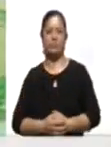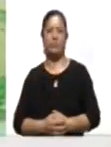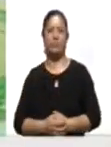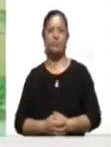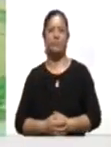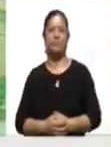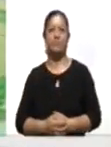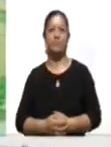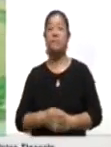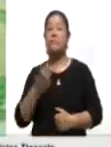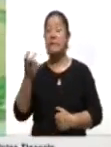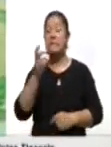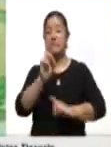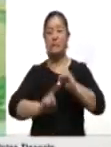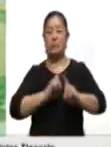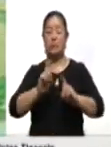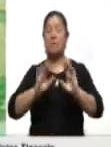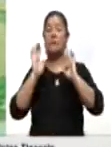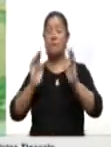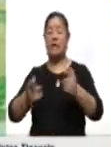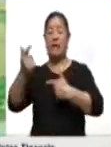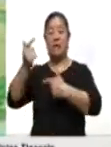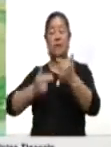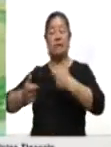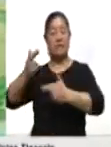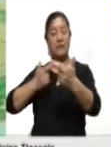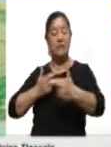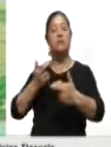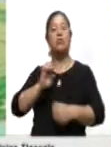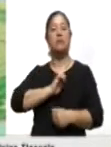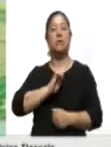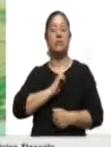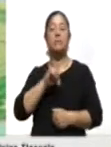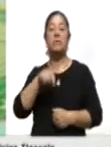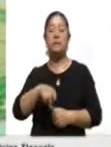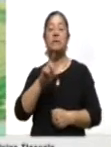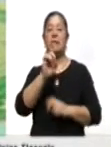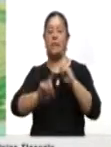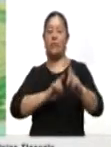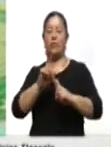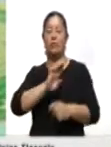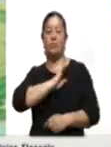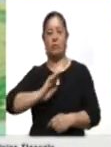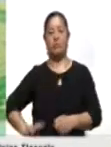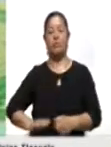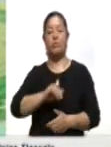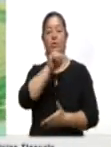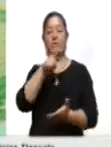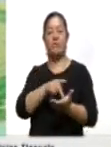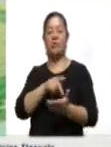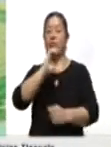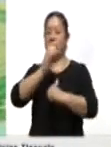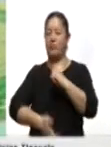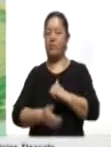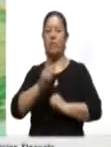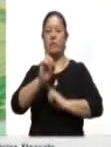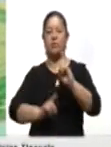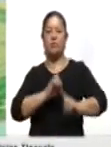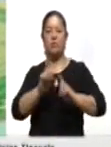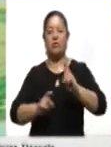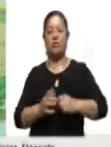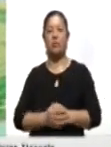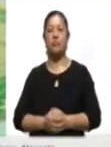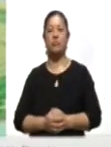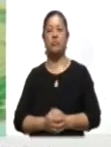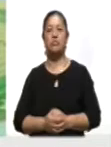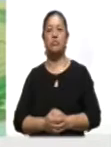Así que este deporte ya regresó a los entrenamientos. Deporte que se practica en el municipio de Apisaco. Hasta aquí con información deportiva de lo